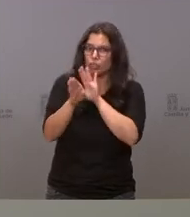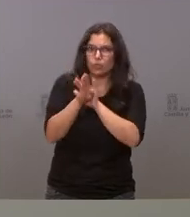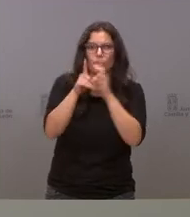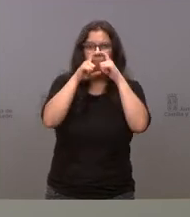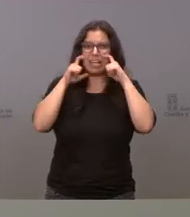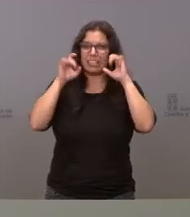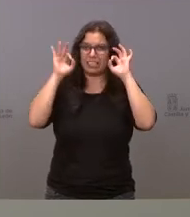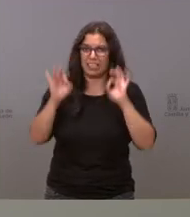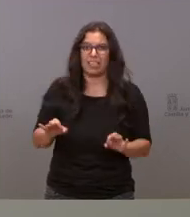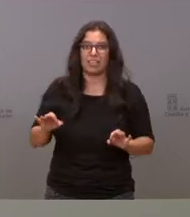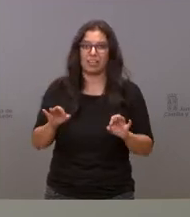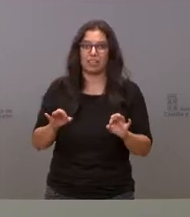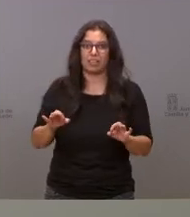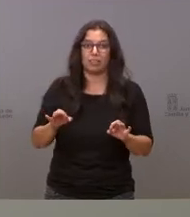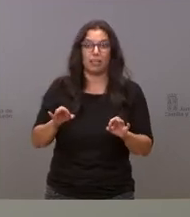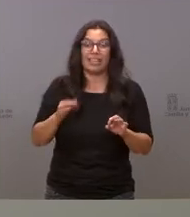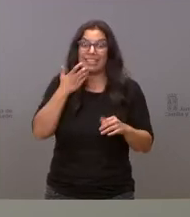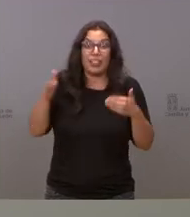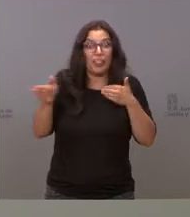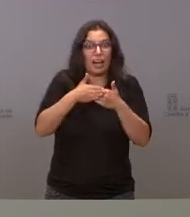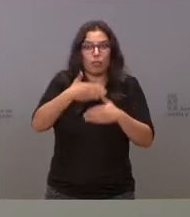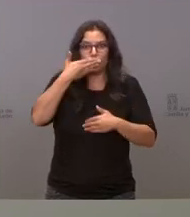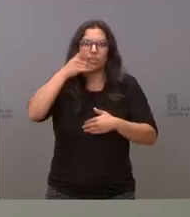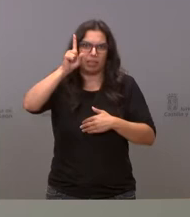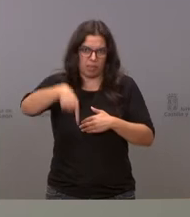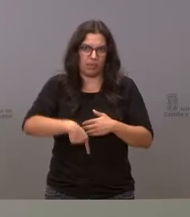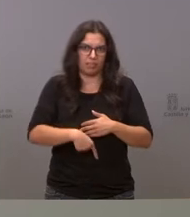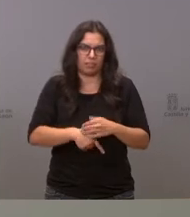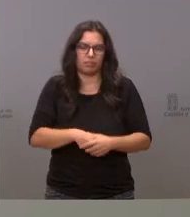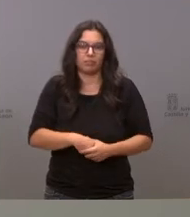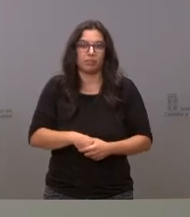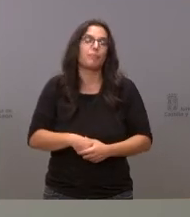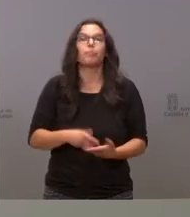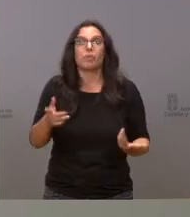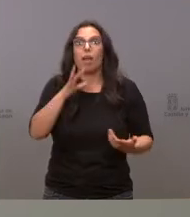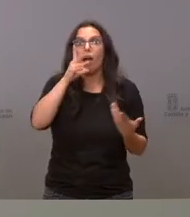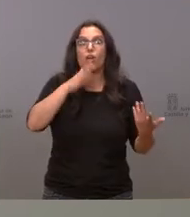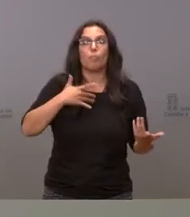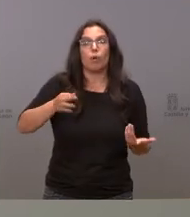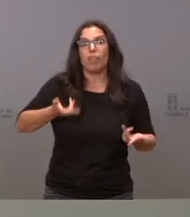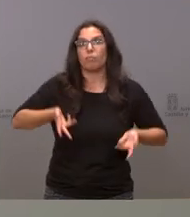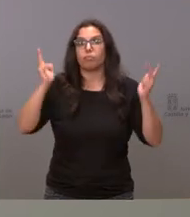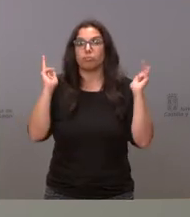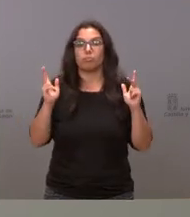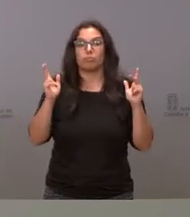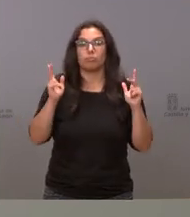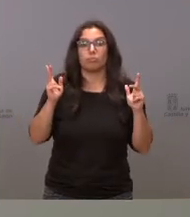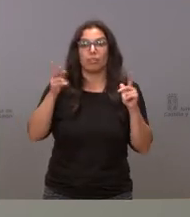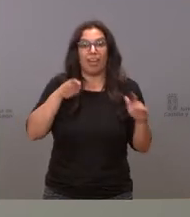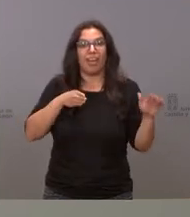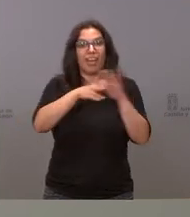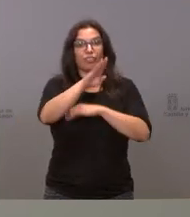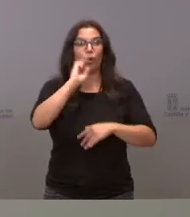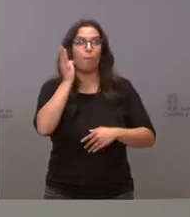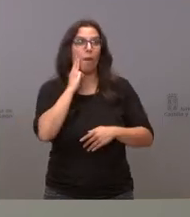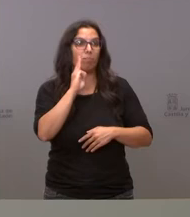la mascarilla y desde luego en los espacios cerrados también o sea esto que puede suceder ahora que entro en un pub y me quito inmediatamente la mascarilla